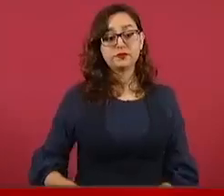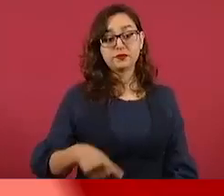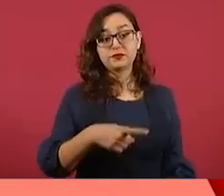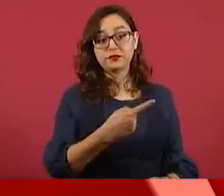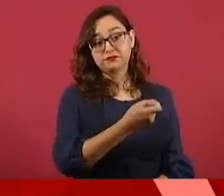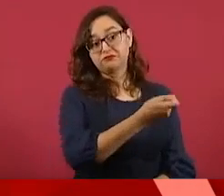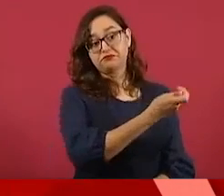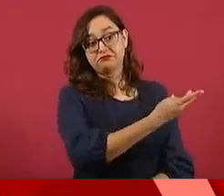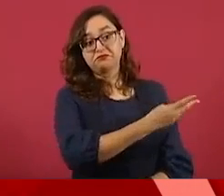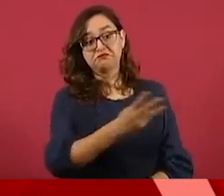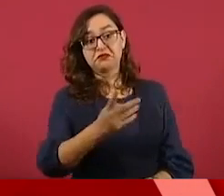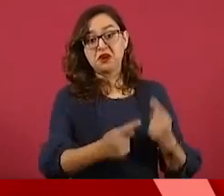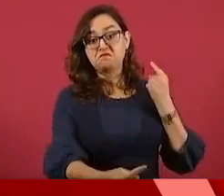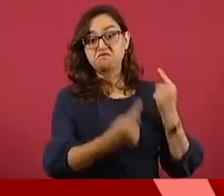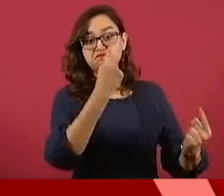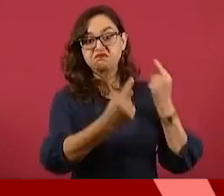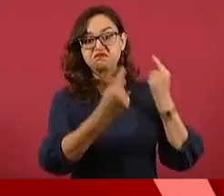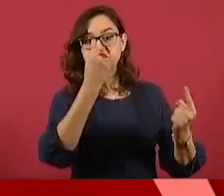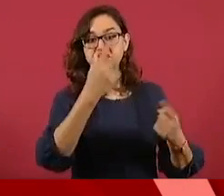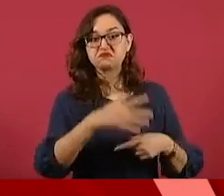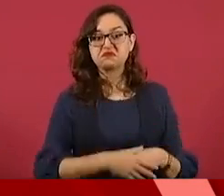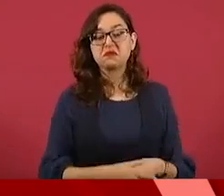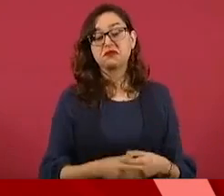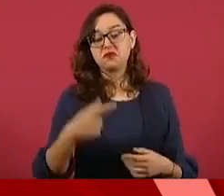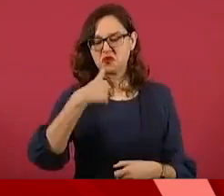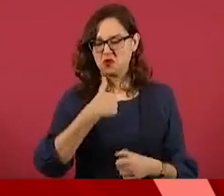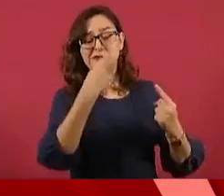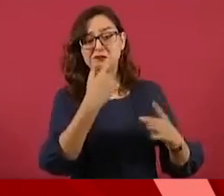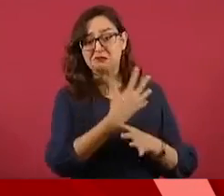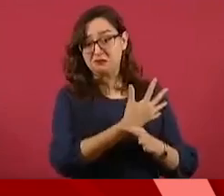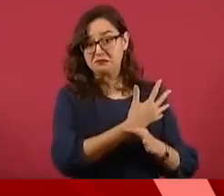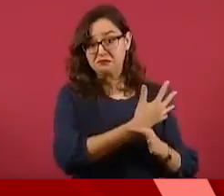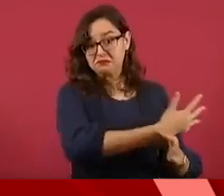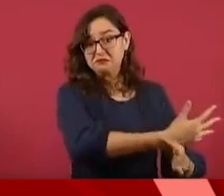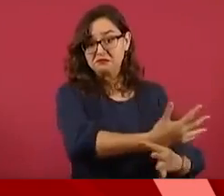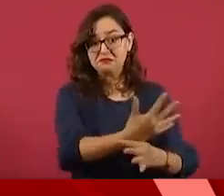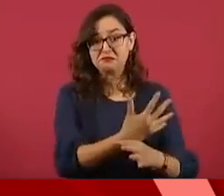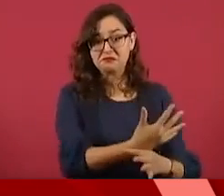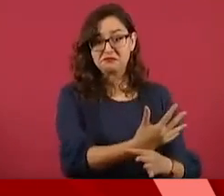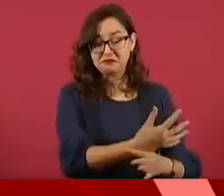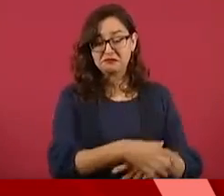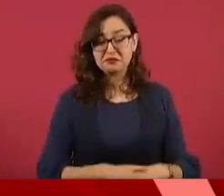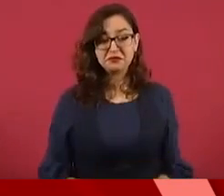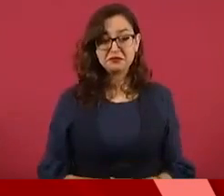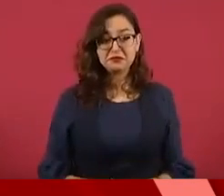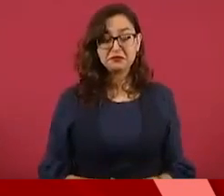Pues me acusan de autoritario, de dictador, de tirano,